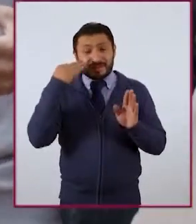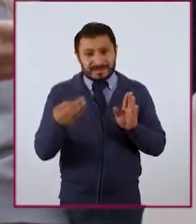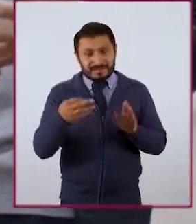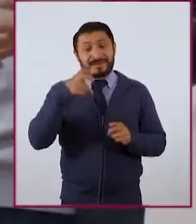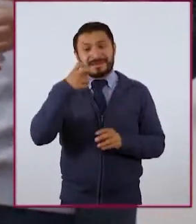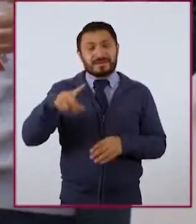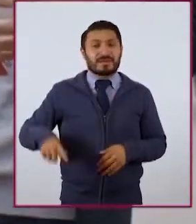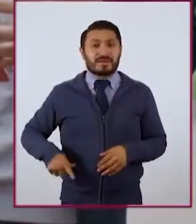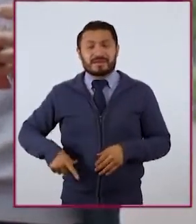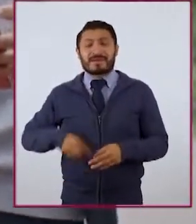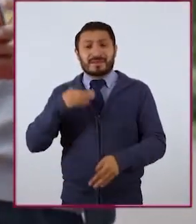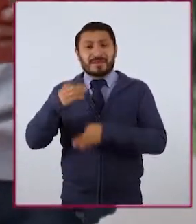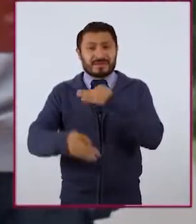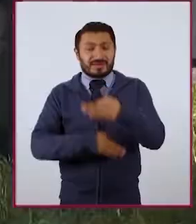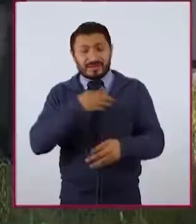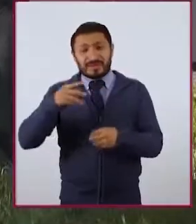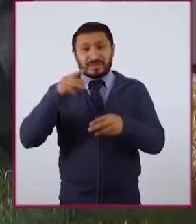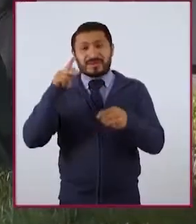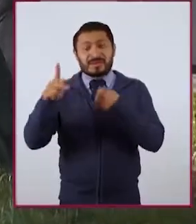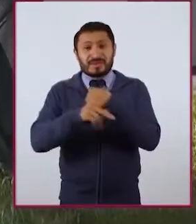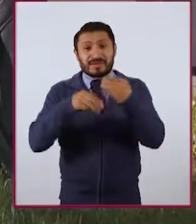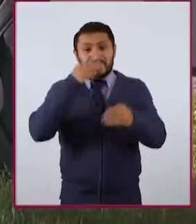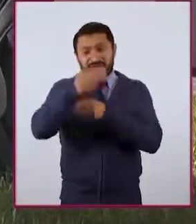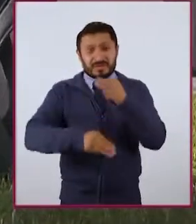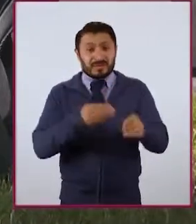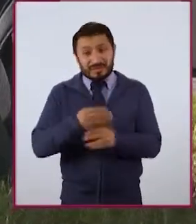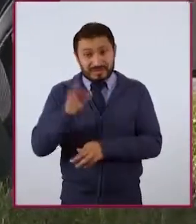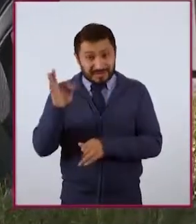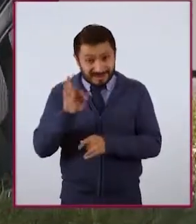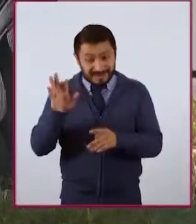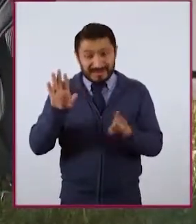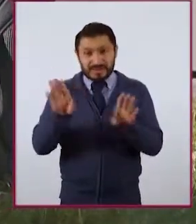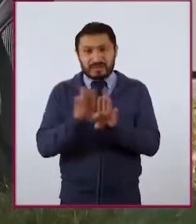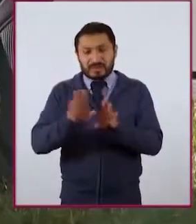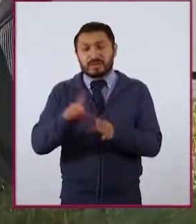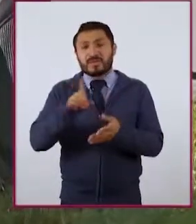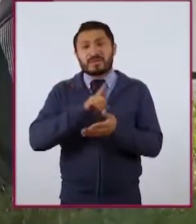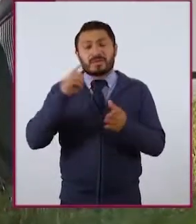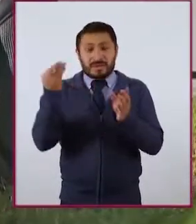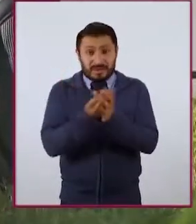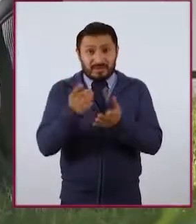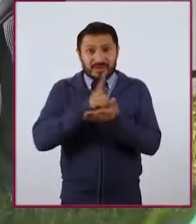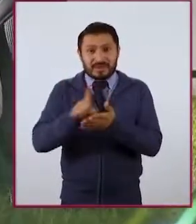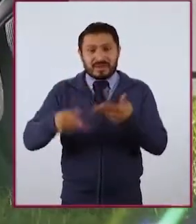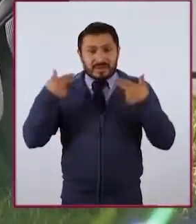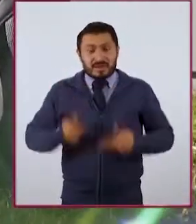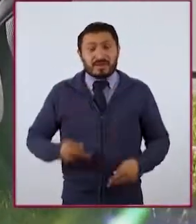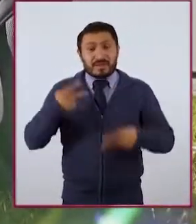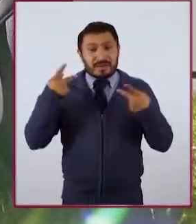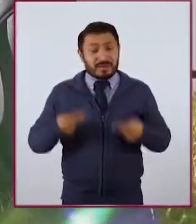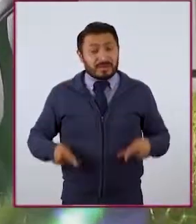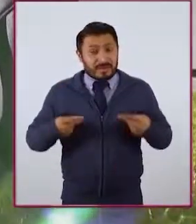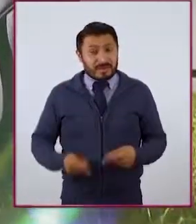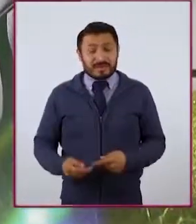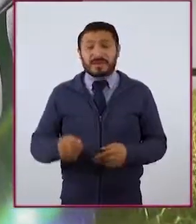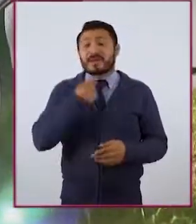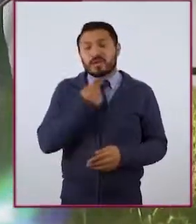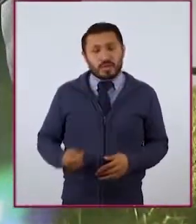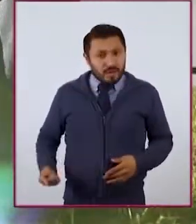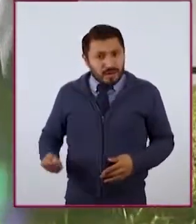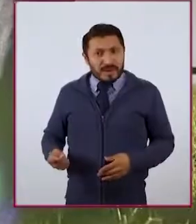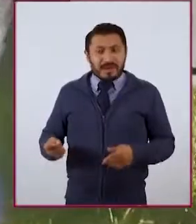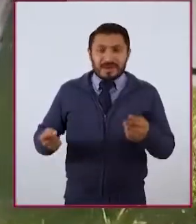de casi todos los países del mundo han reconocido a la intimidad como un derecho humano de todas las personas. Desde niñas y niños